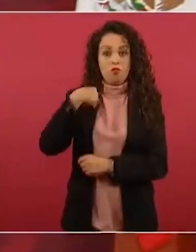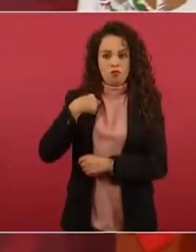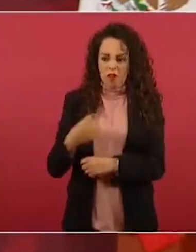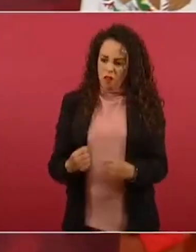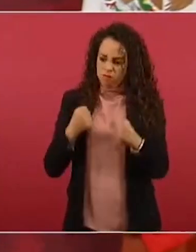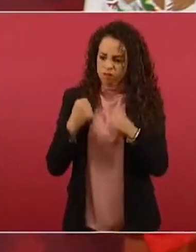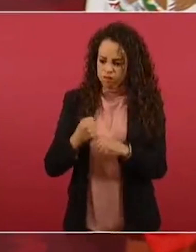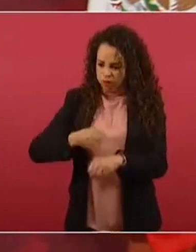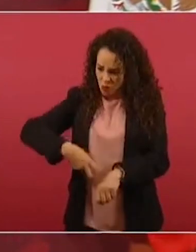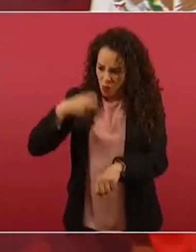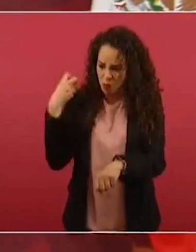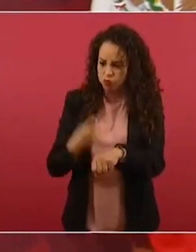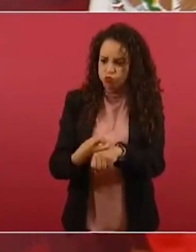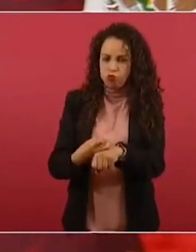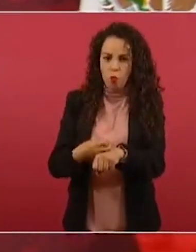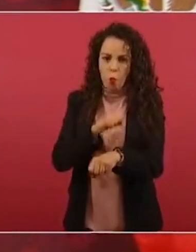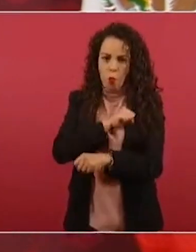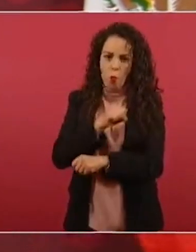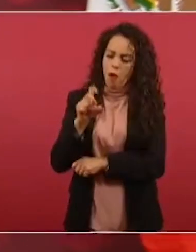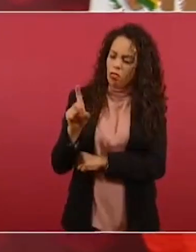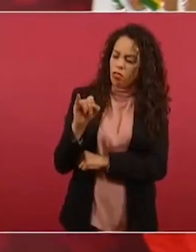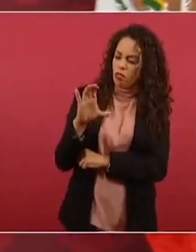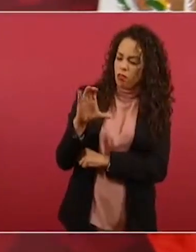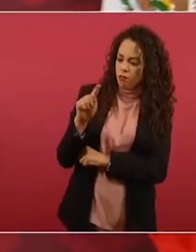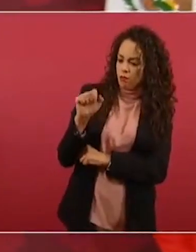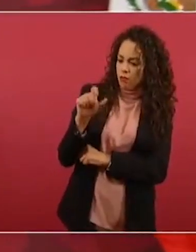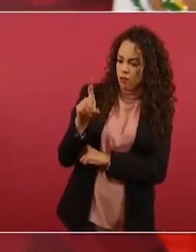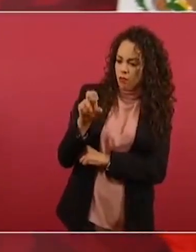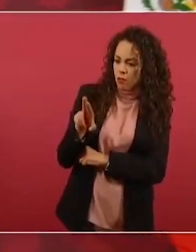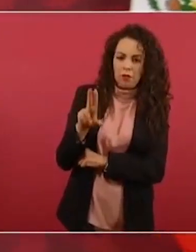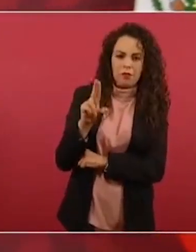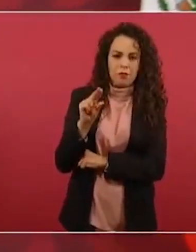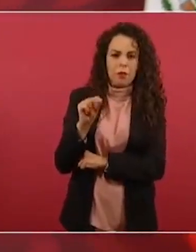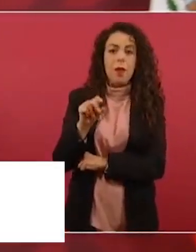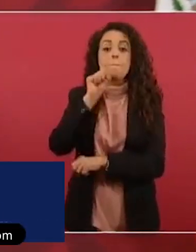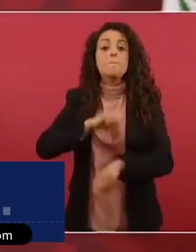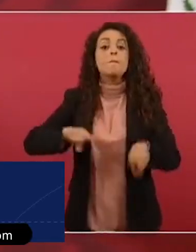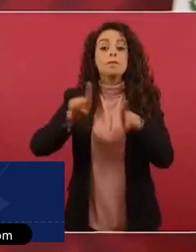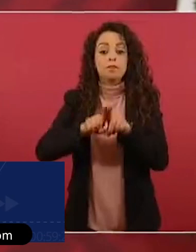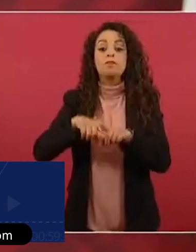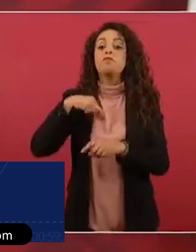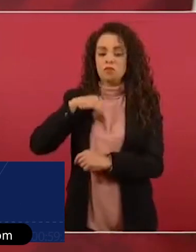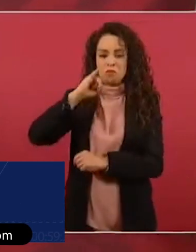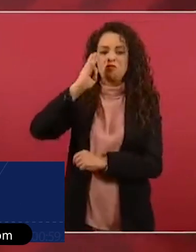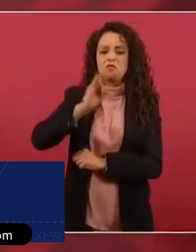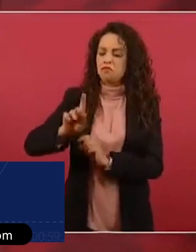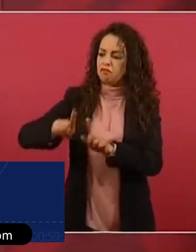sino que permití al narcotráfico